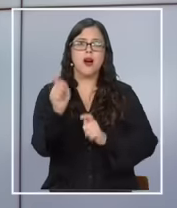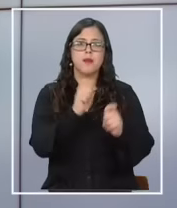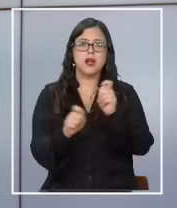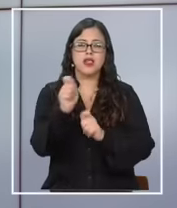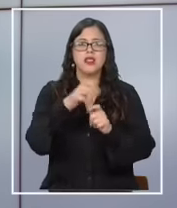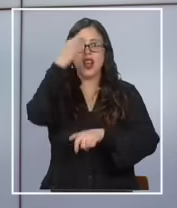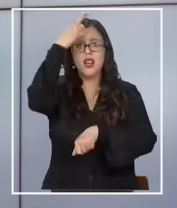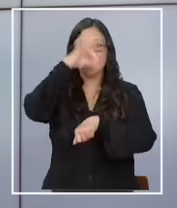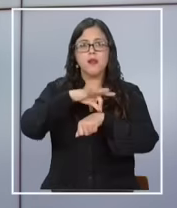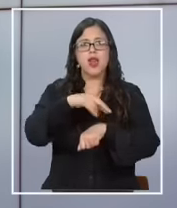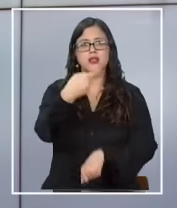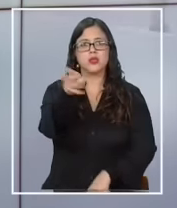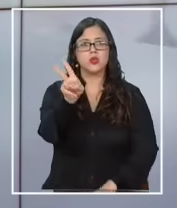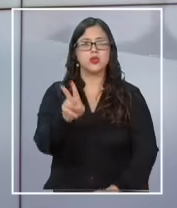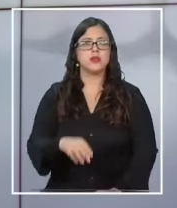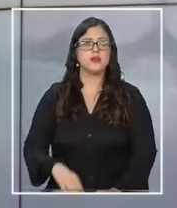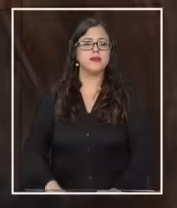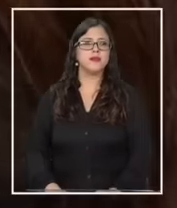enfermedad